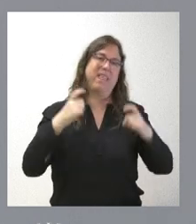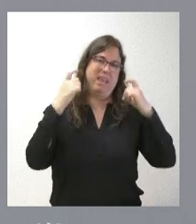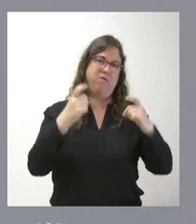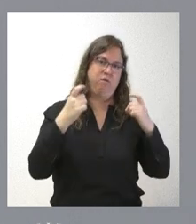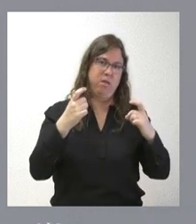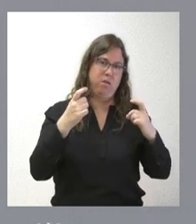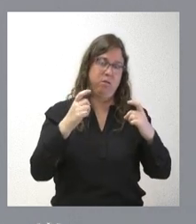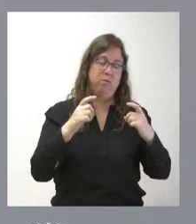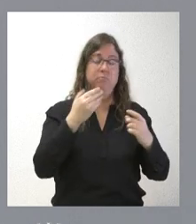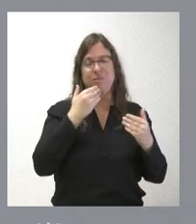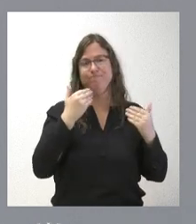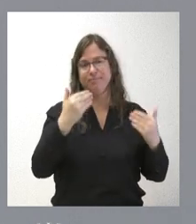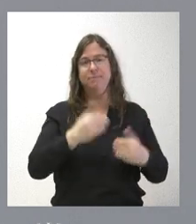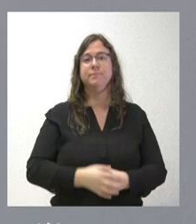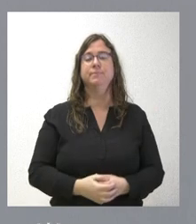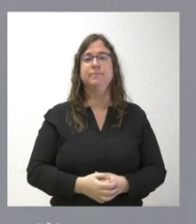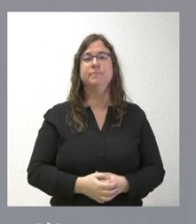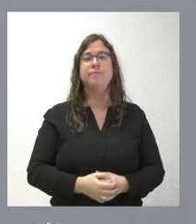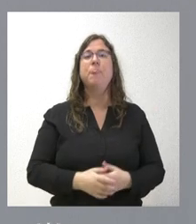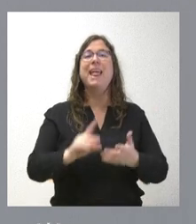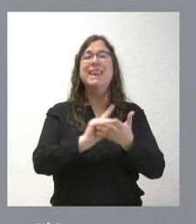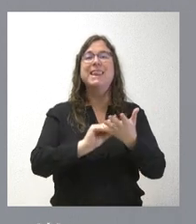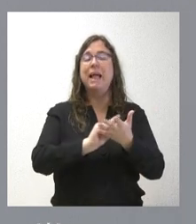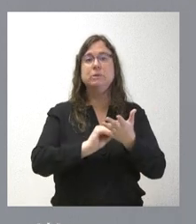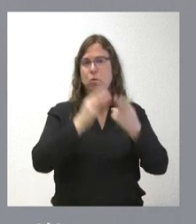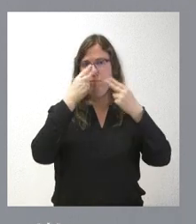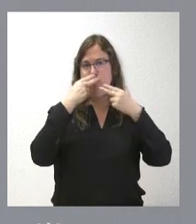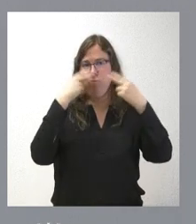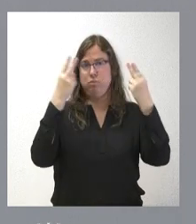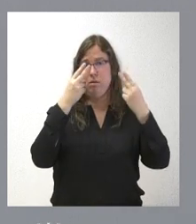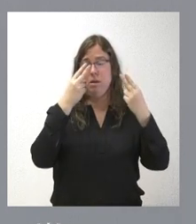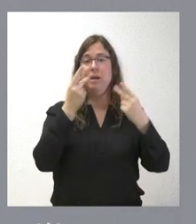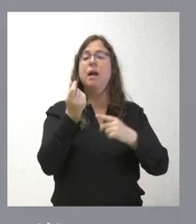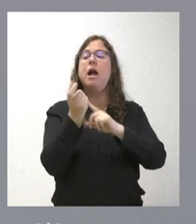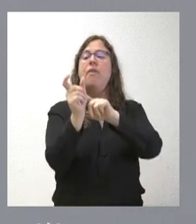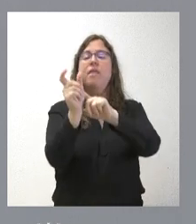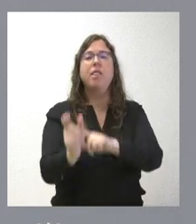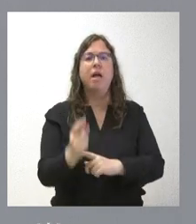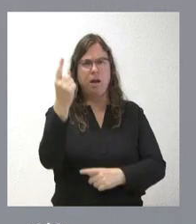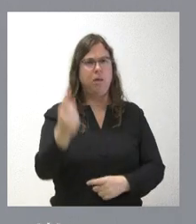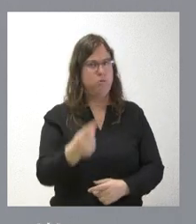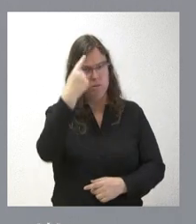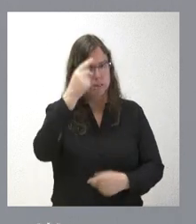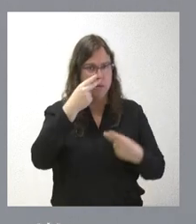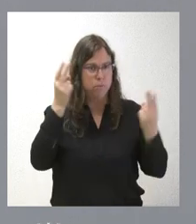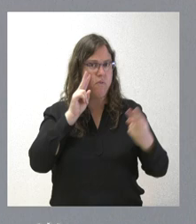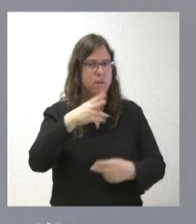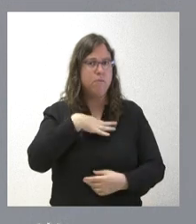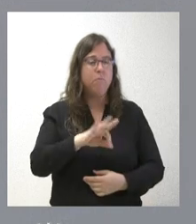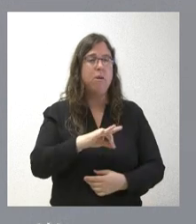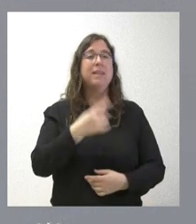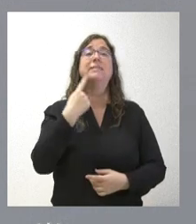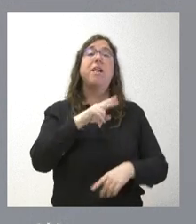y nosotros lo agradecemos. El dato y es público de las cantidades que corresponden a cada uno y yo creo que, además, periódicamente desde las delegaciones